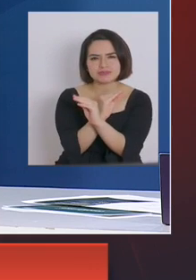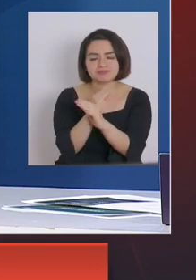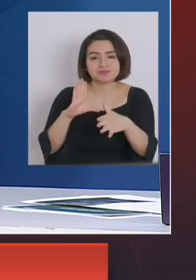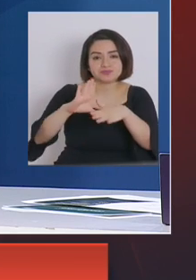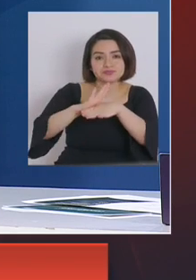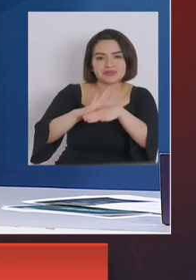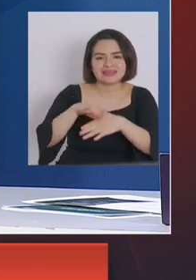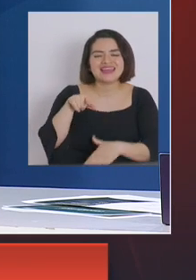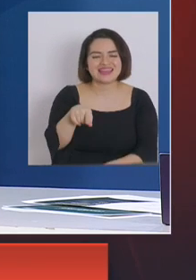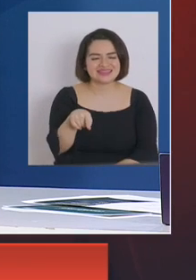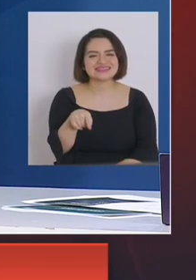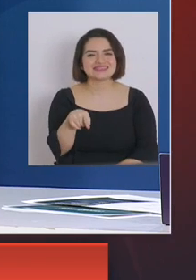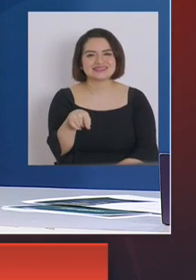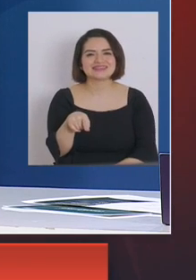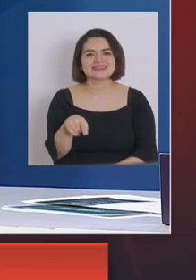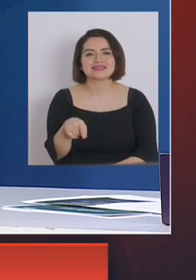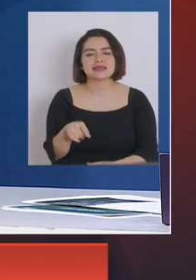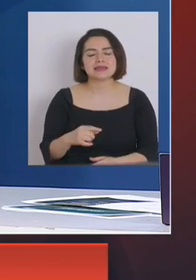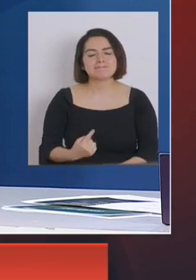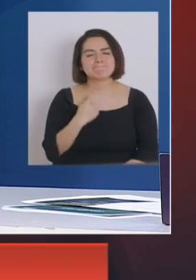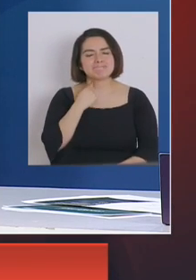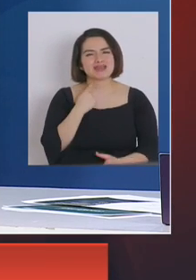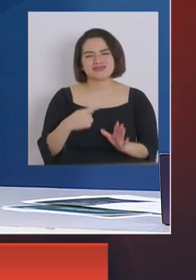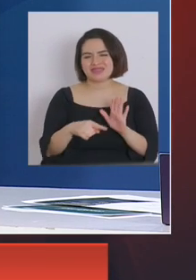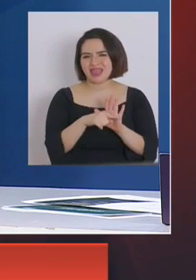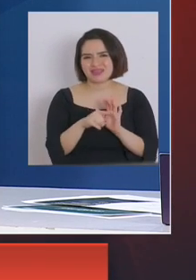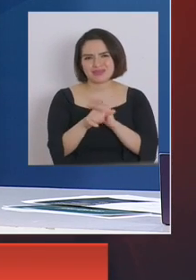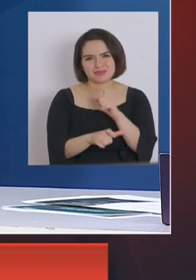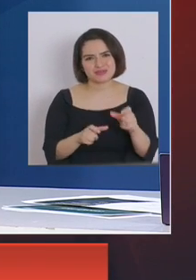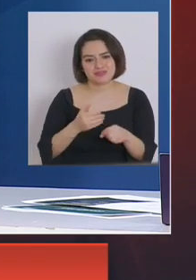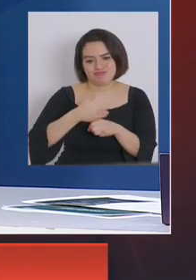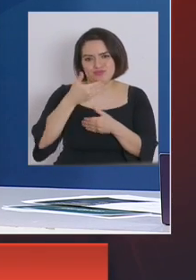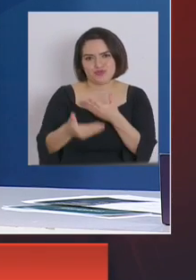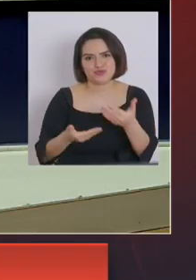son las particularidades que tienen un impacto negativo en las personas.